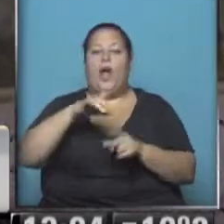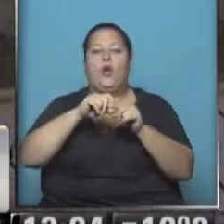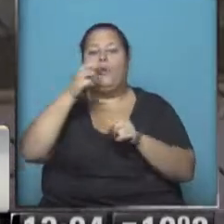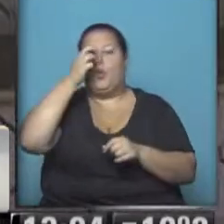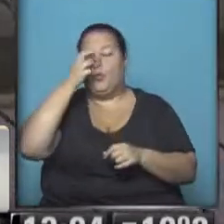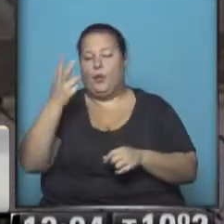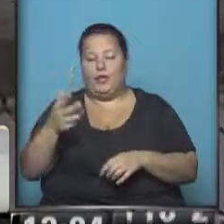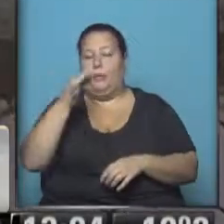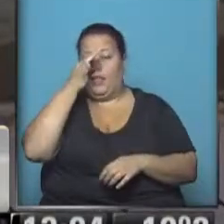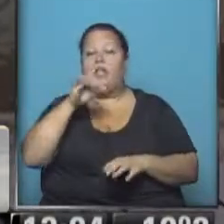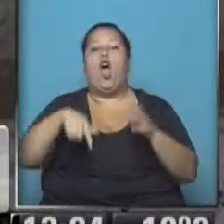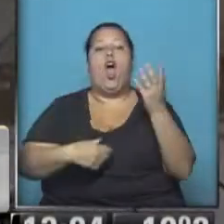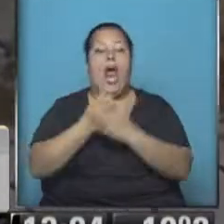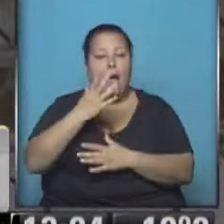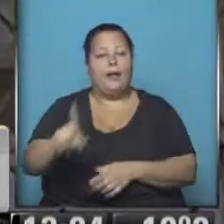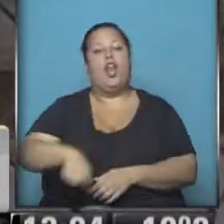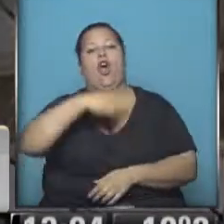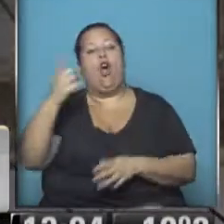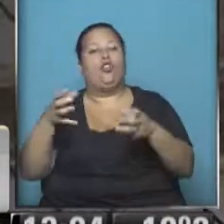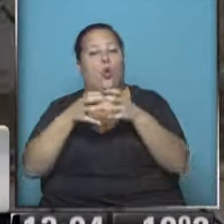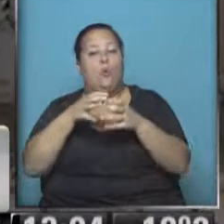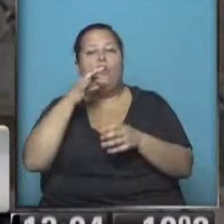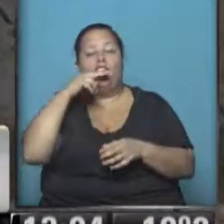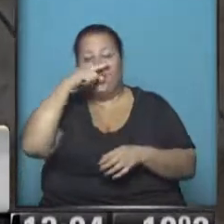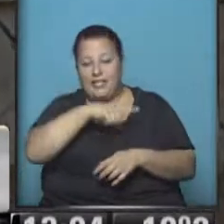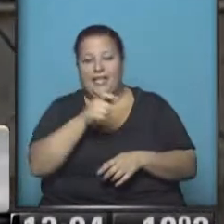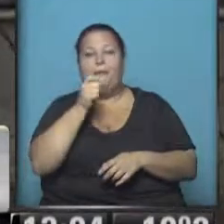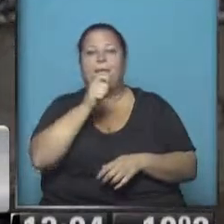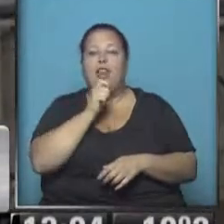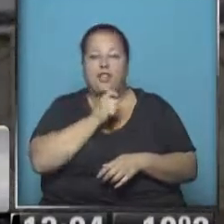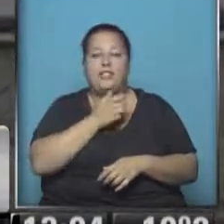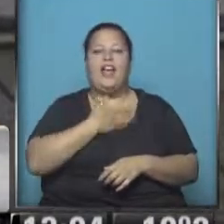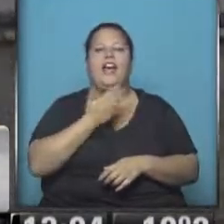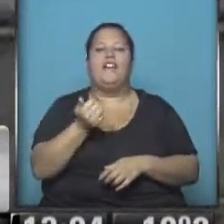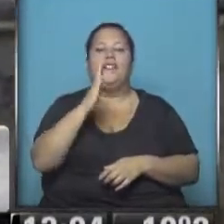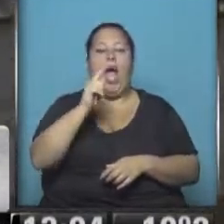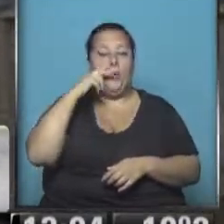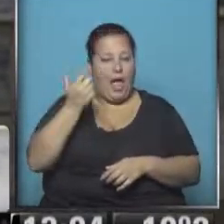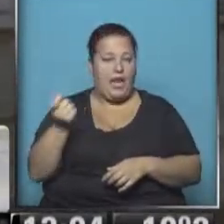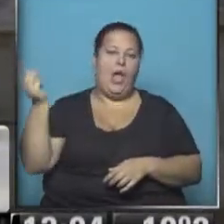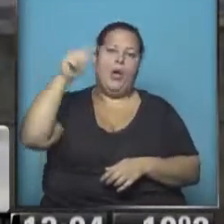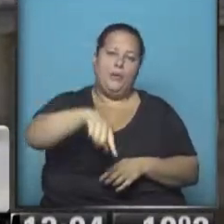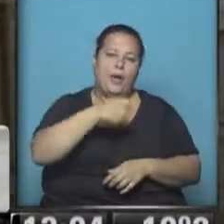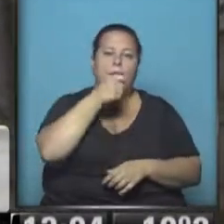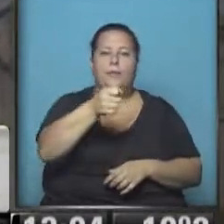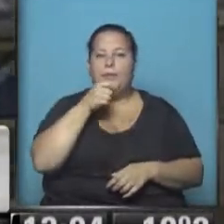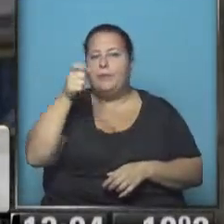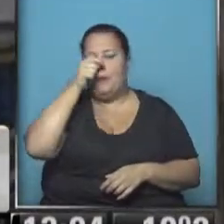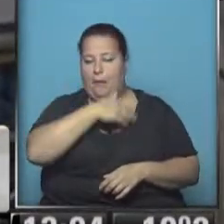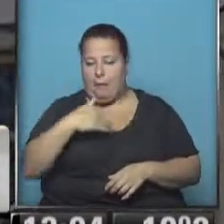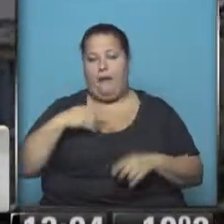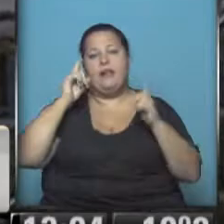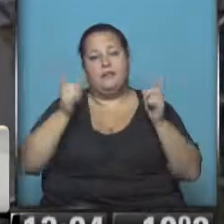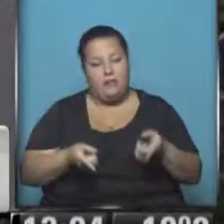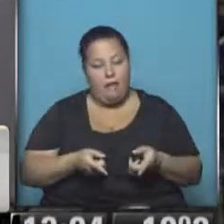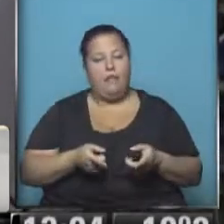20. En la mañana, otro equipo de Visión 7, encabezado periodísticamente por Fabiana Ferrucci, estuvieron hablando con los padres y también, por